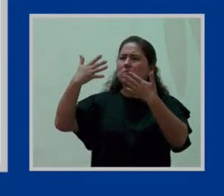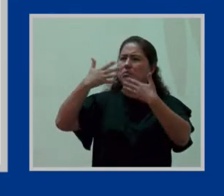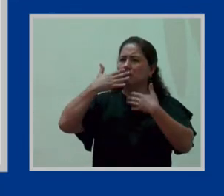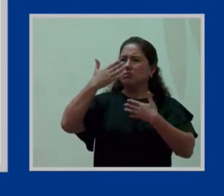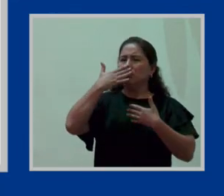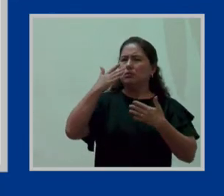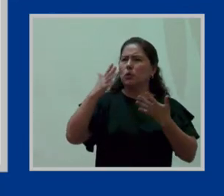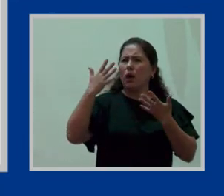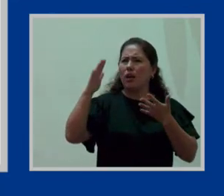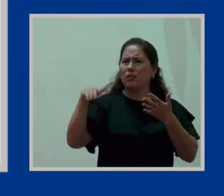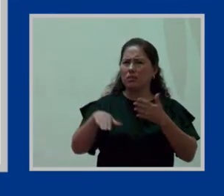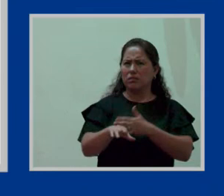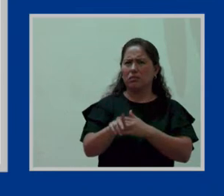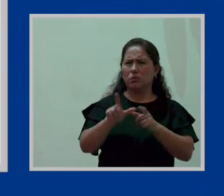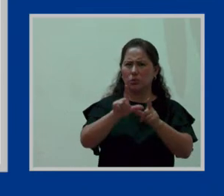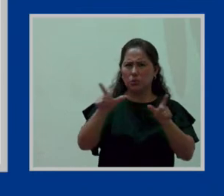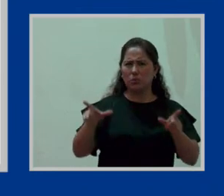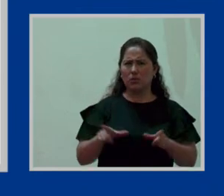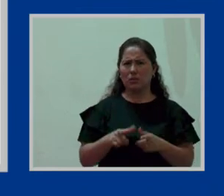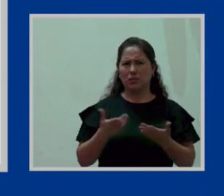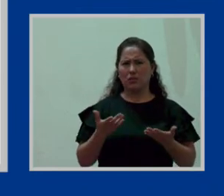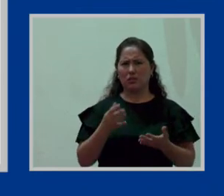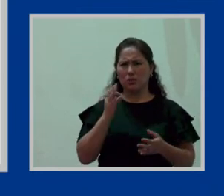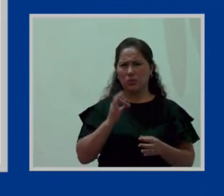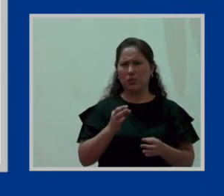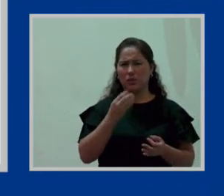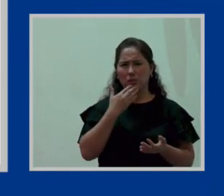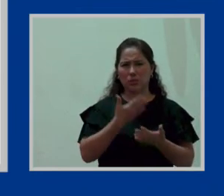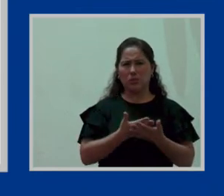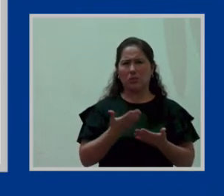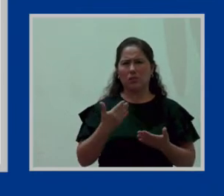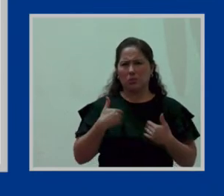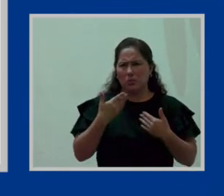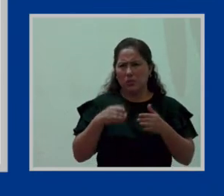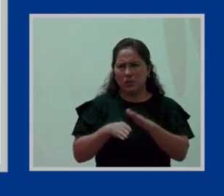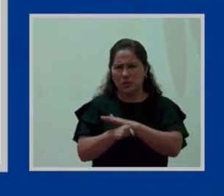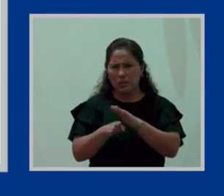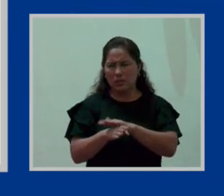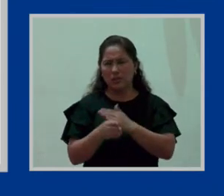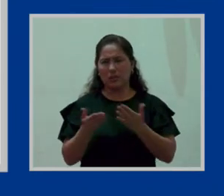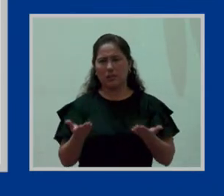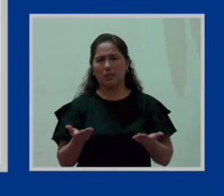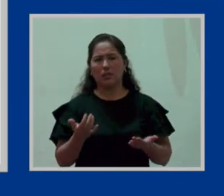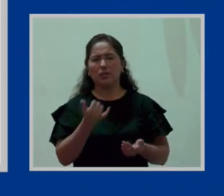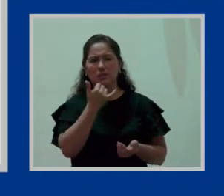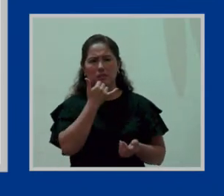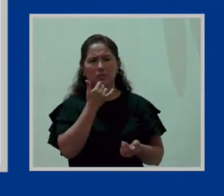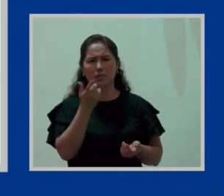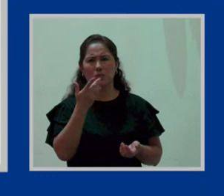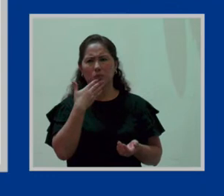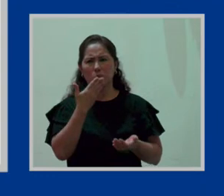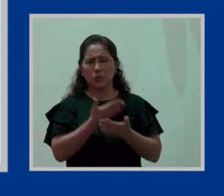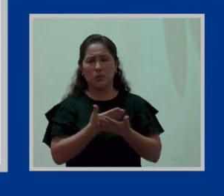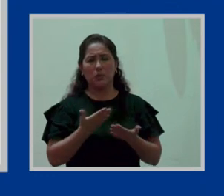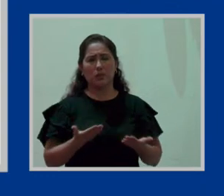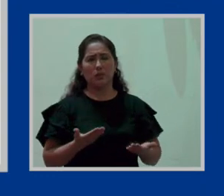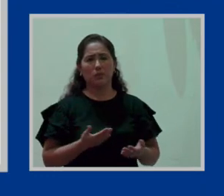Entonces, ese lugar no solamente no era accesible, sino que además no era apropiado.